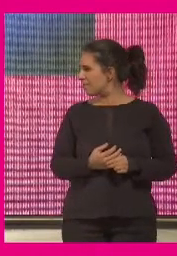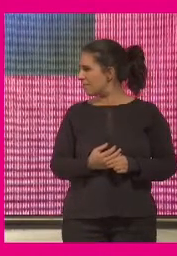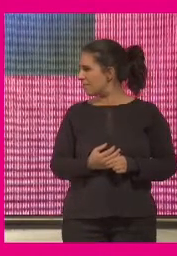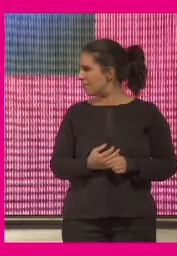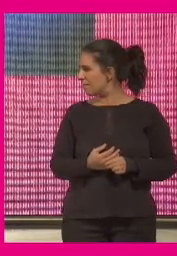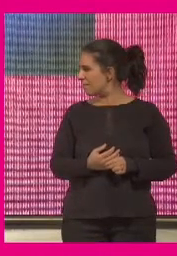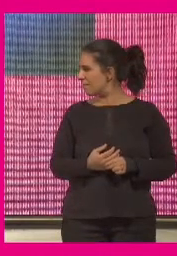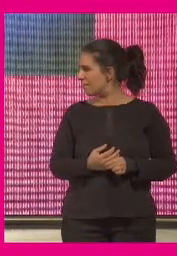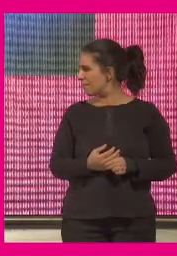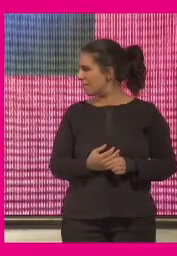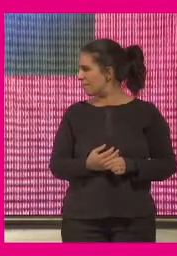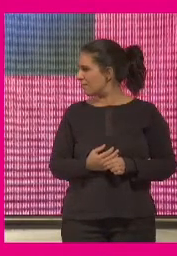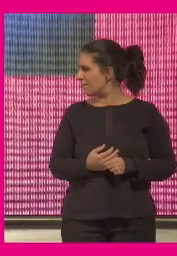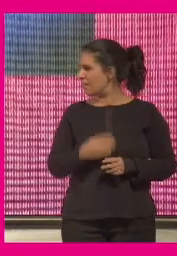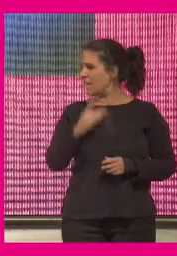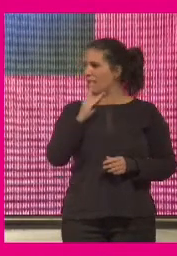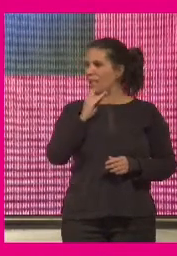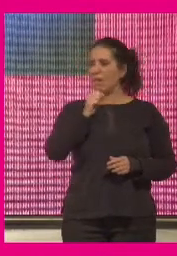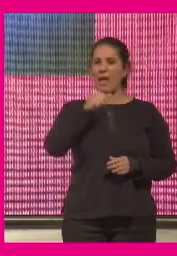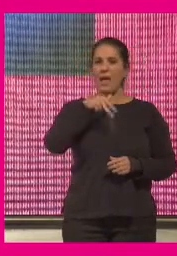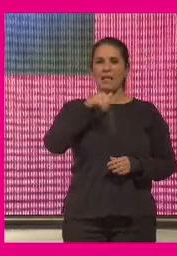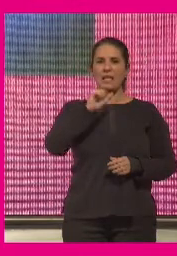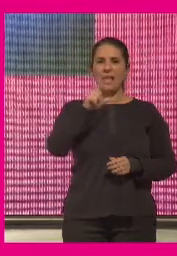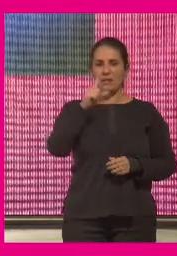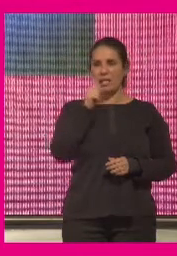Daniel por estar lejos todo el mundo te mira a ti